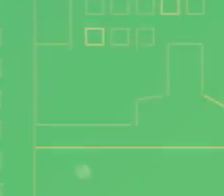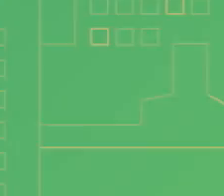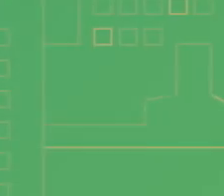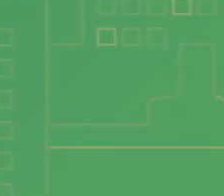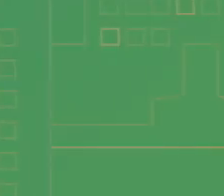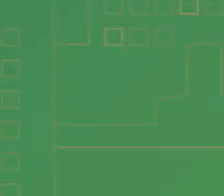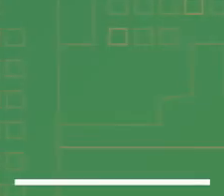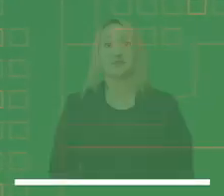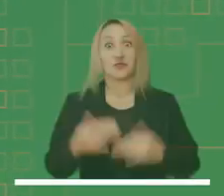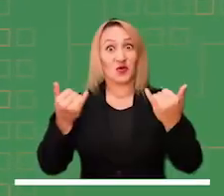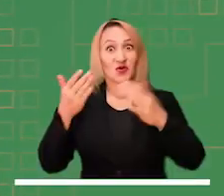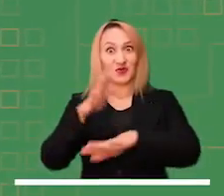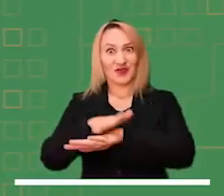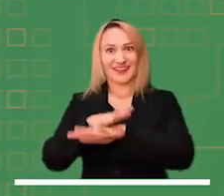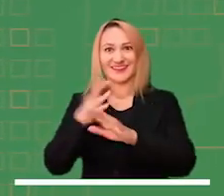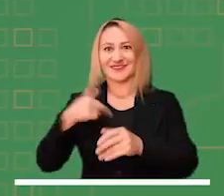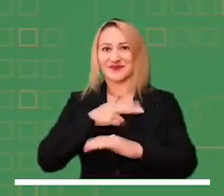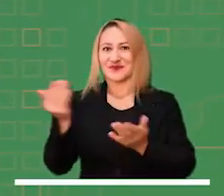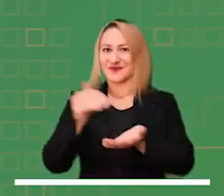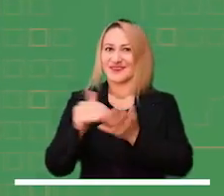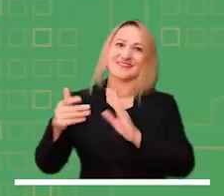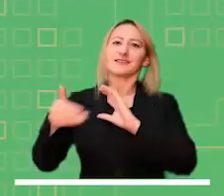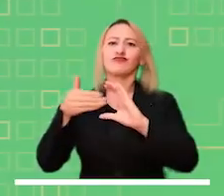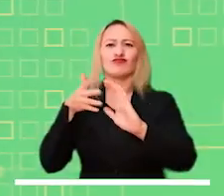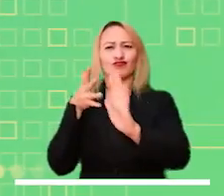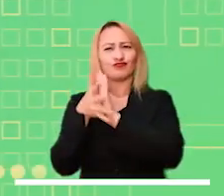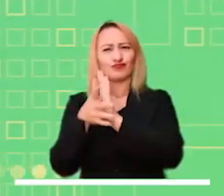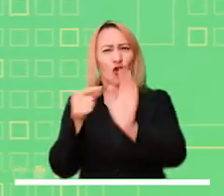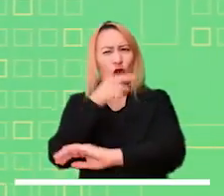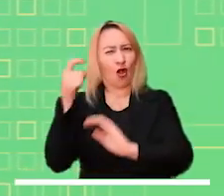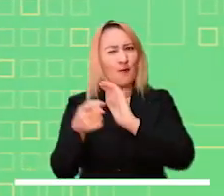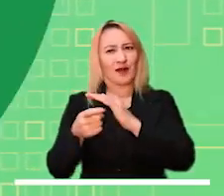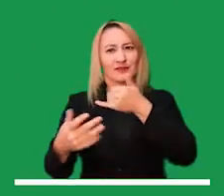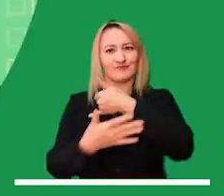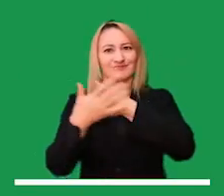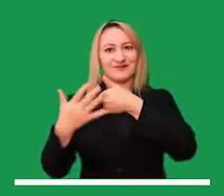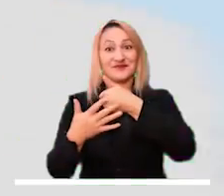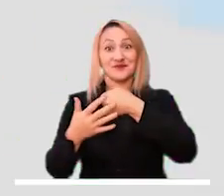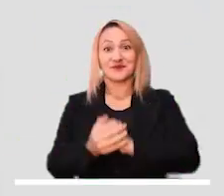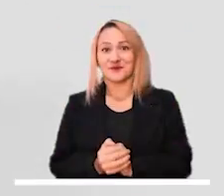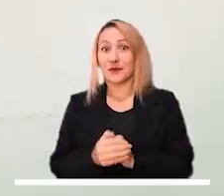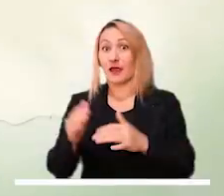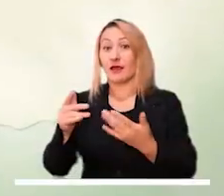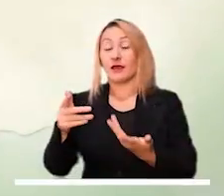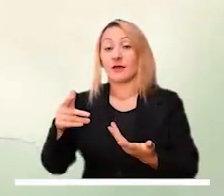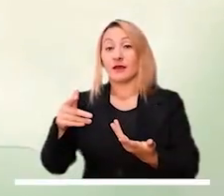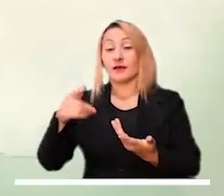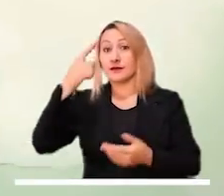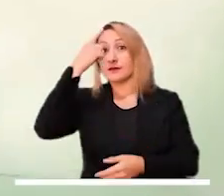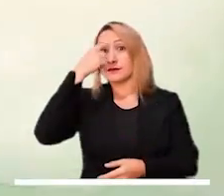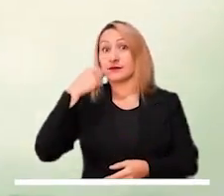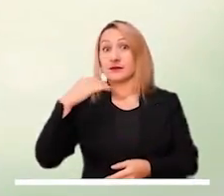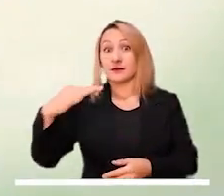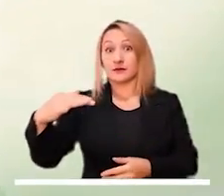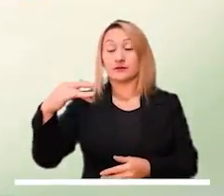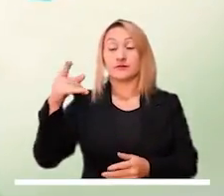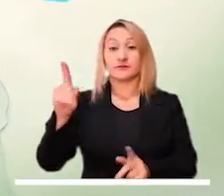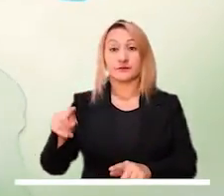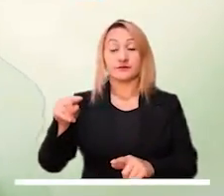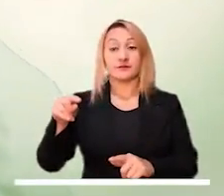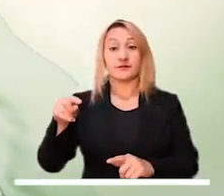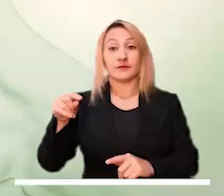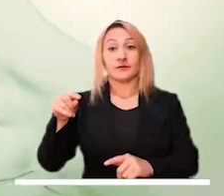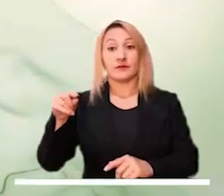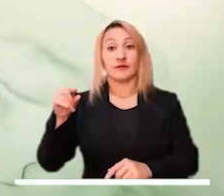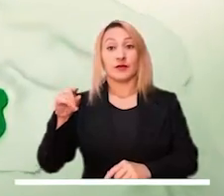Llega la tarde y nosotros volvemos con la información más reciente del pronóstico del tiempo en las diferentes regiones del país. Mientras que en la Sierra Nevada y en el